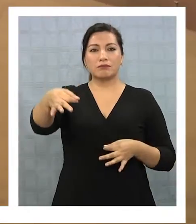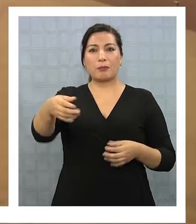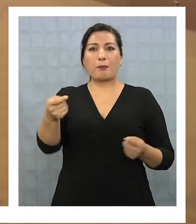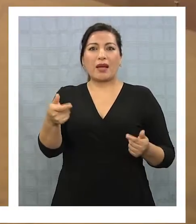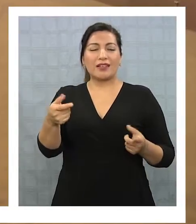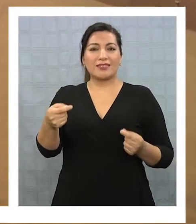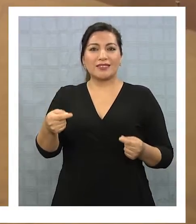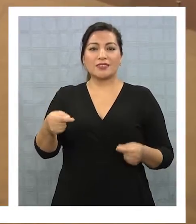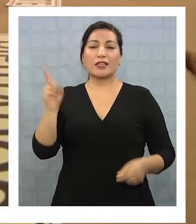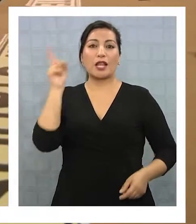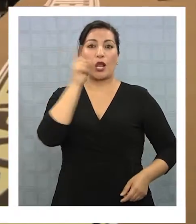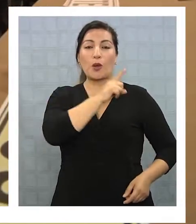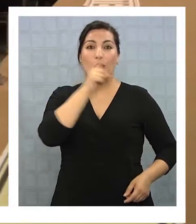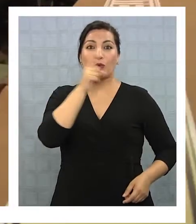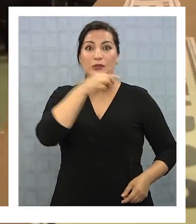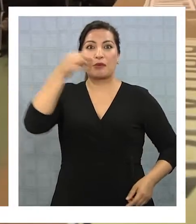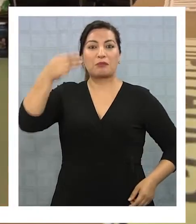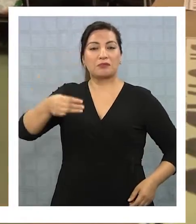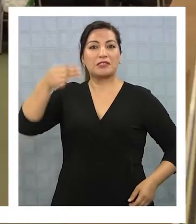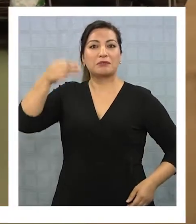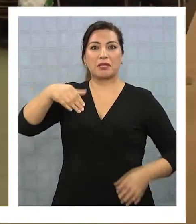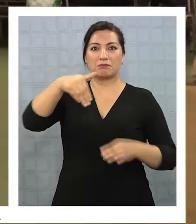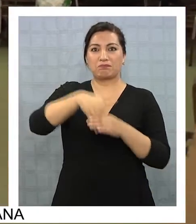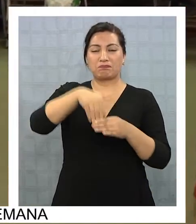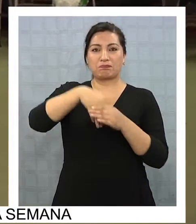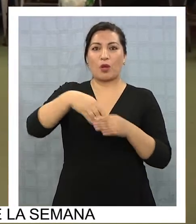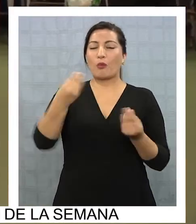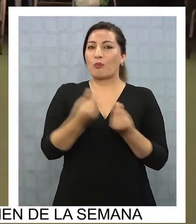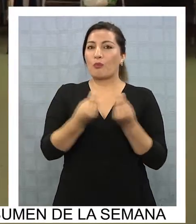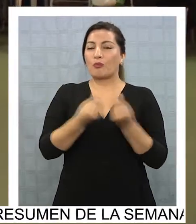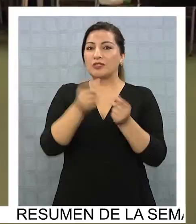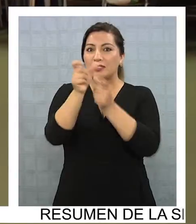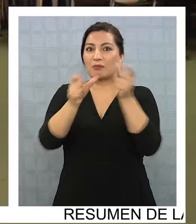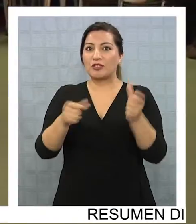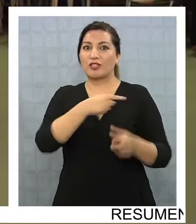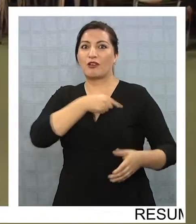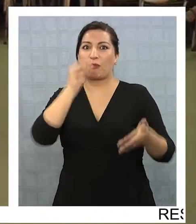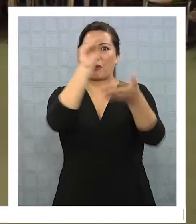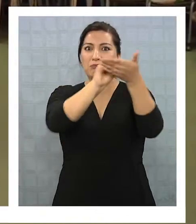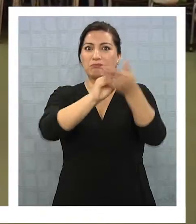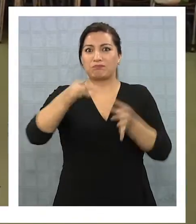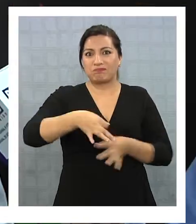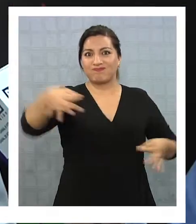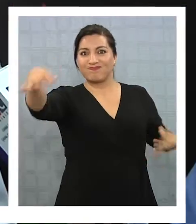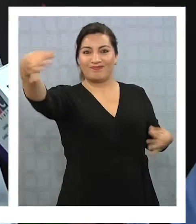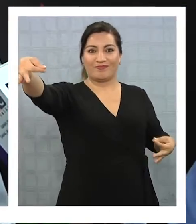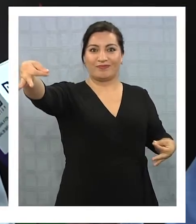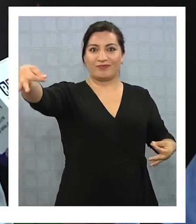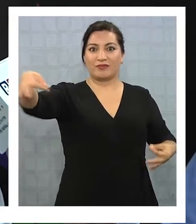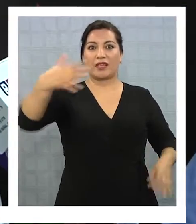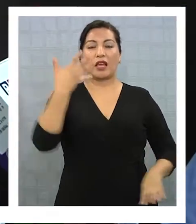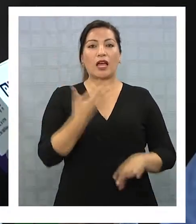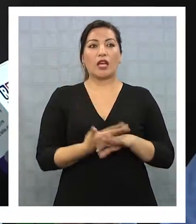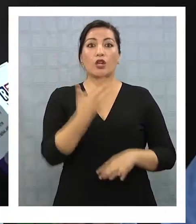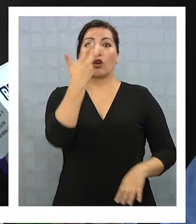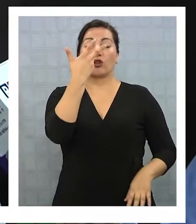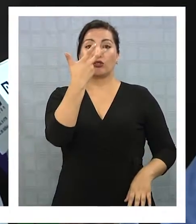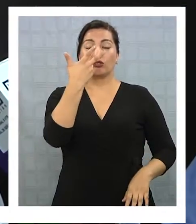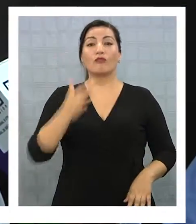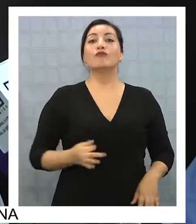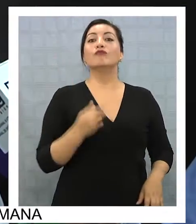al de las últimas municipales por la enorme cantidad de candidatos. Tenemos ocho candidatos a presidente,